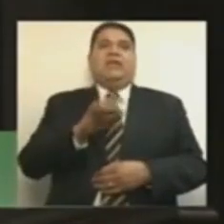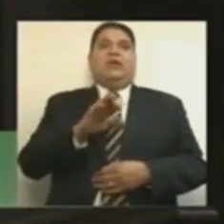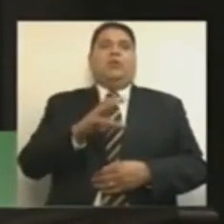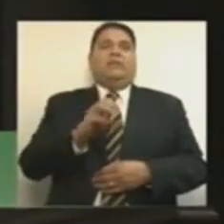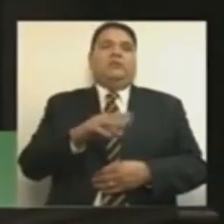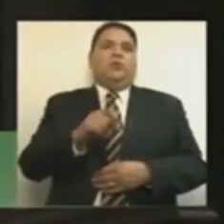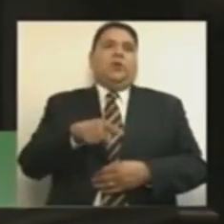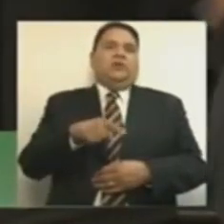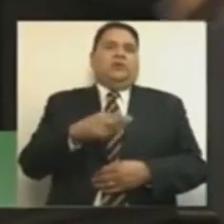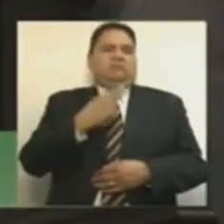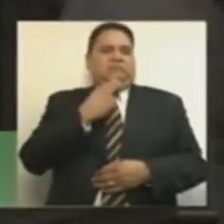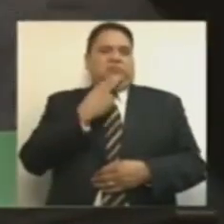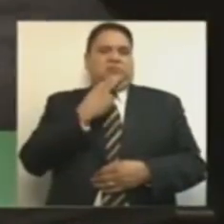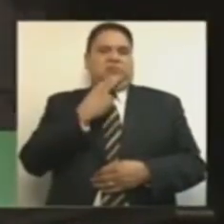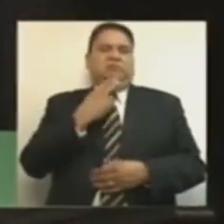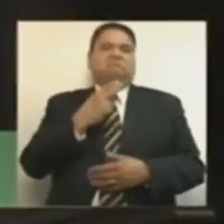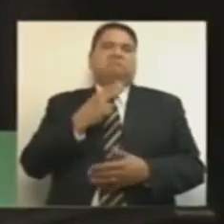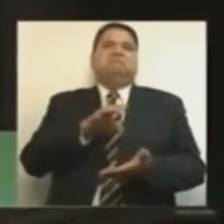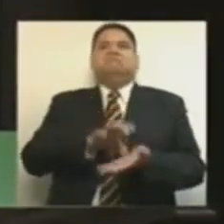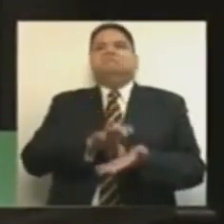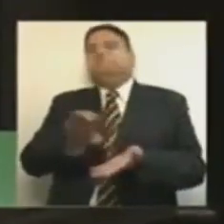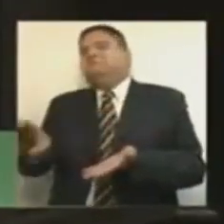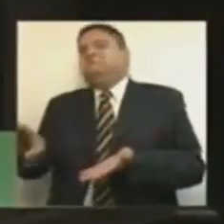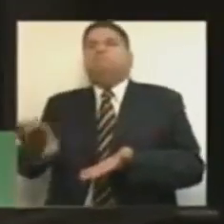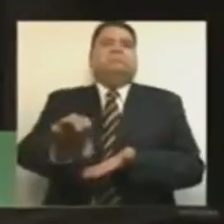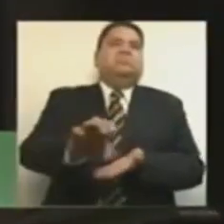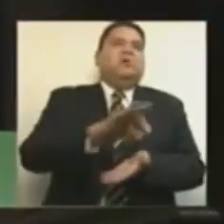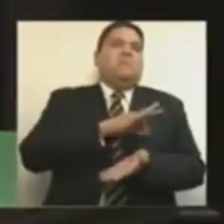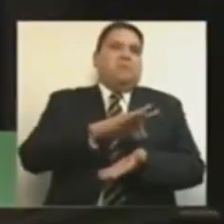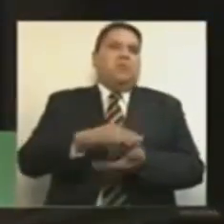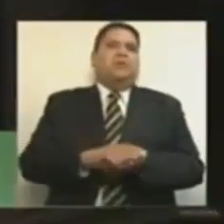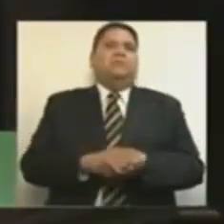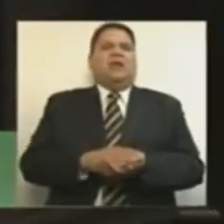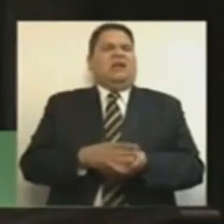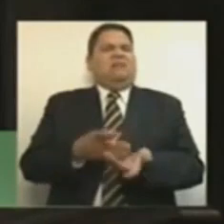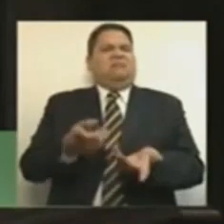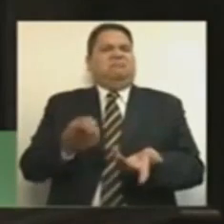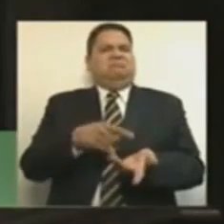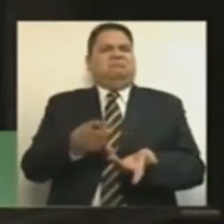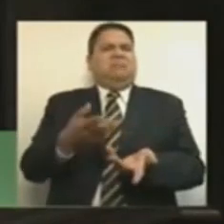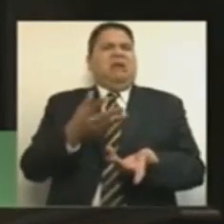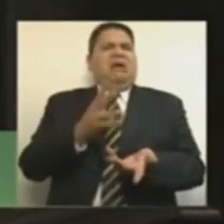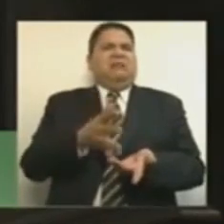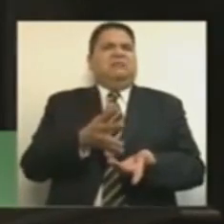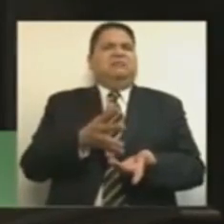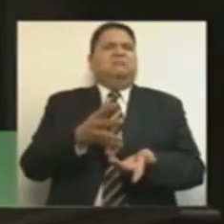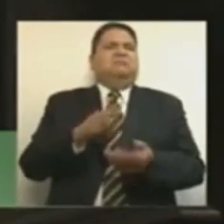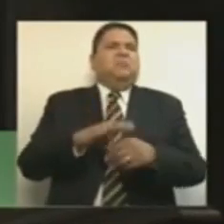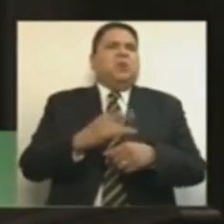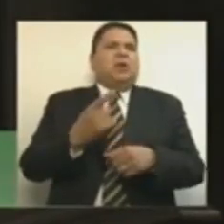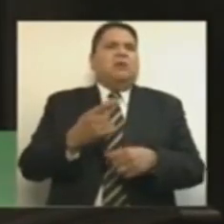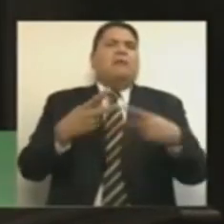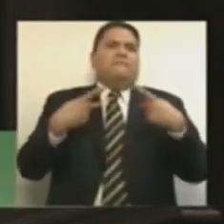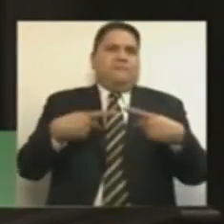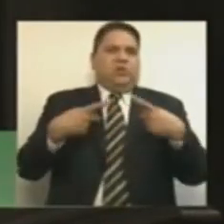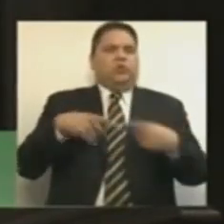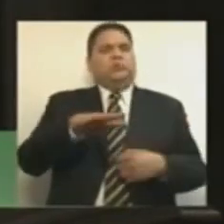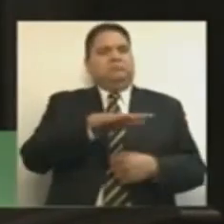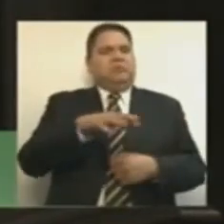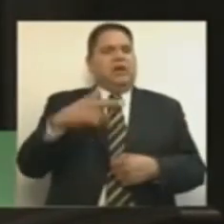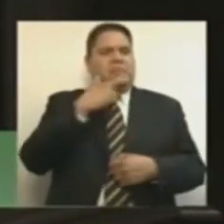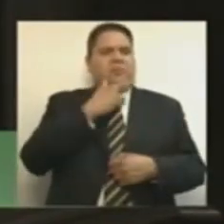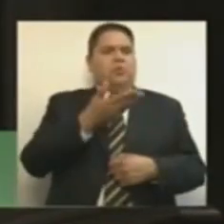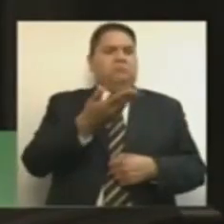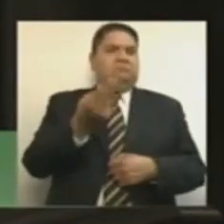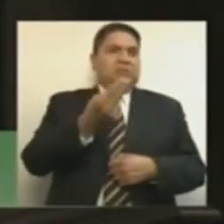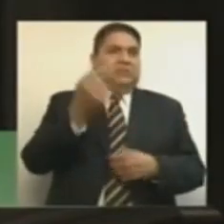funge como intermediaria, reitero, en la mayoría. ¿Para qué hacerlo? Para poder responder de manera más útil y pronta a